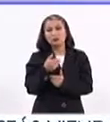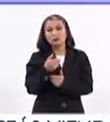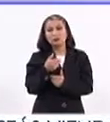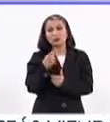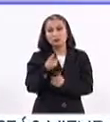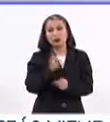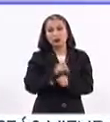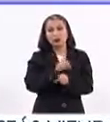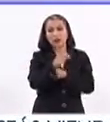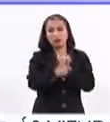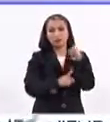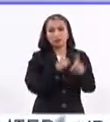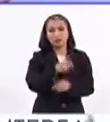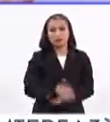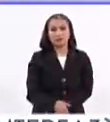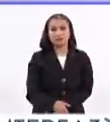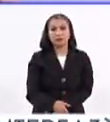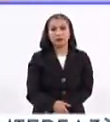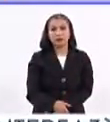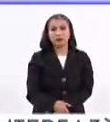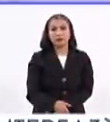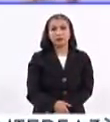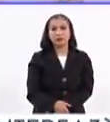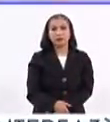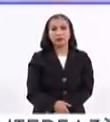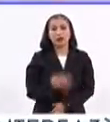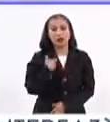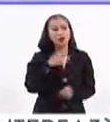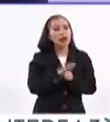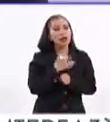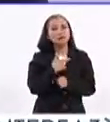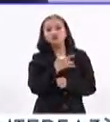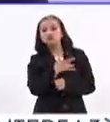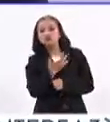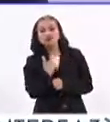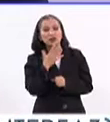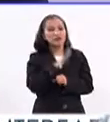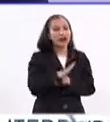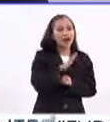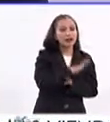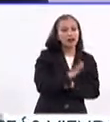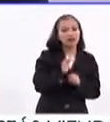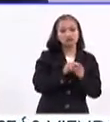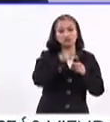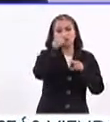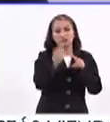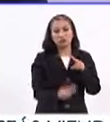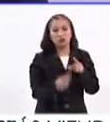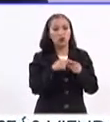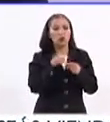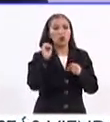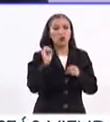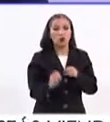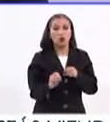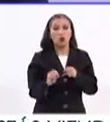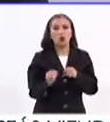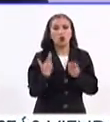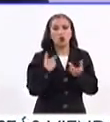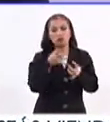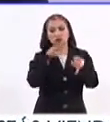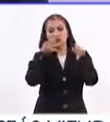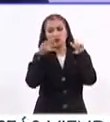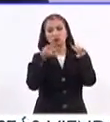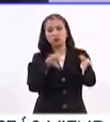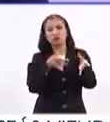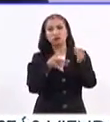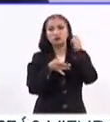quehacer deportivo, ¿no? Pero de repente digo, a ver, ¿qué opciones tengo yo? ¿Qué disciplinas tengo? ¿Clavados, por ejemplo? ¿No? O tiro al arco,